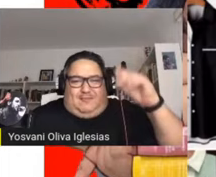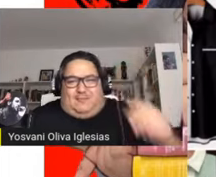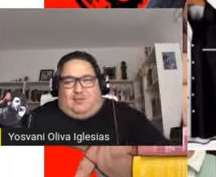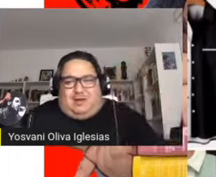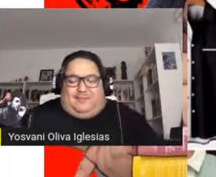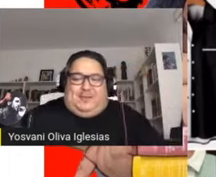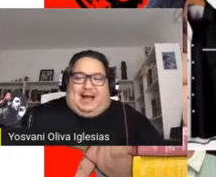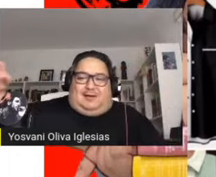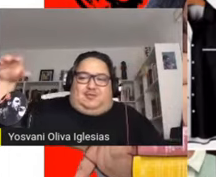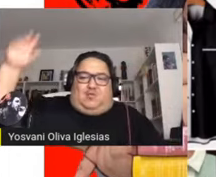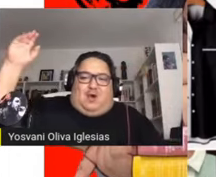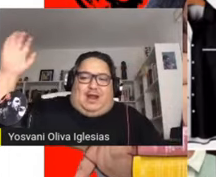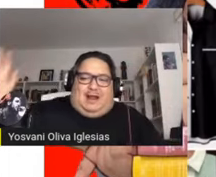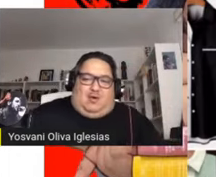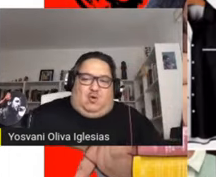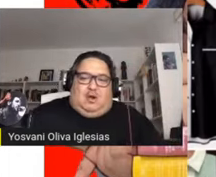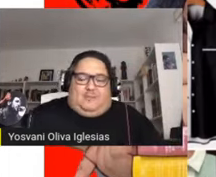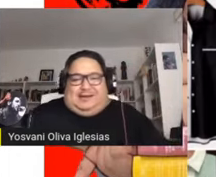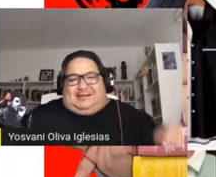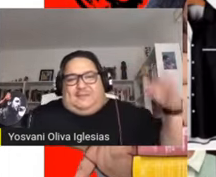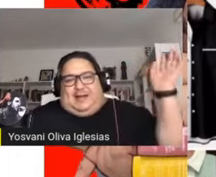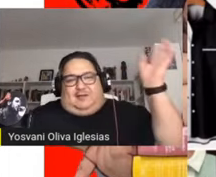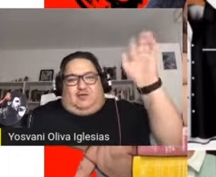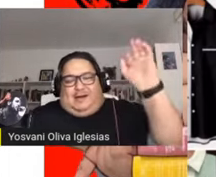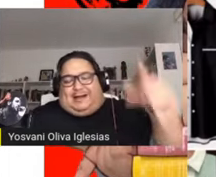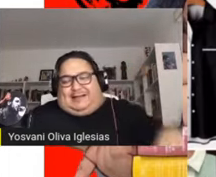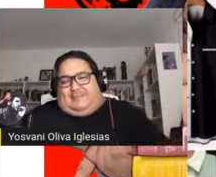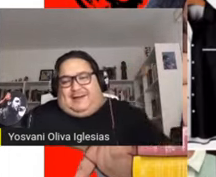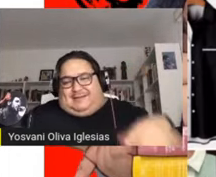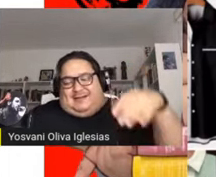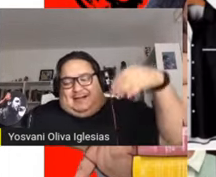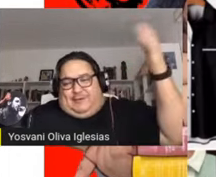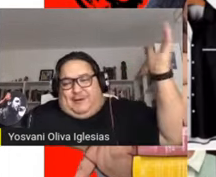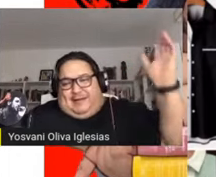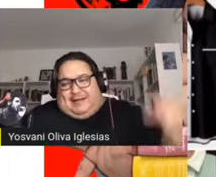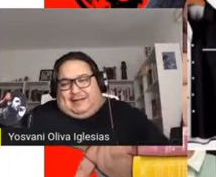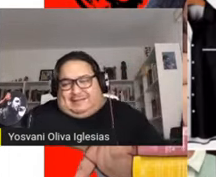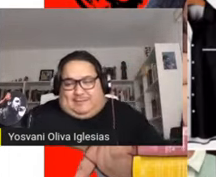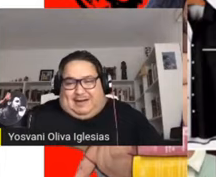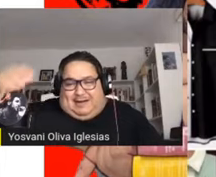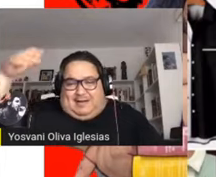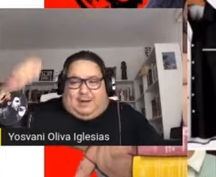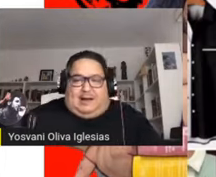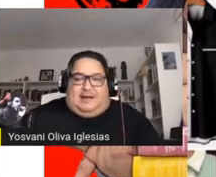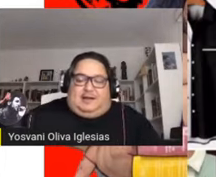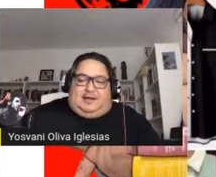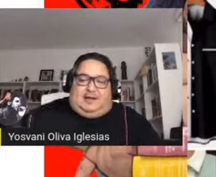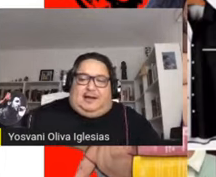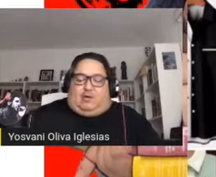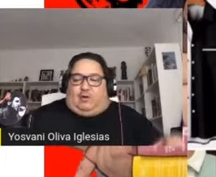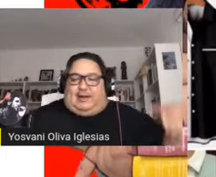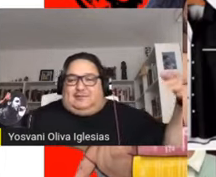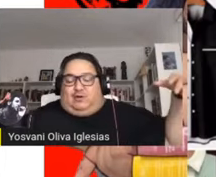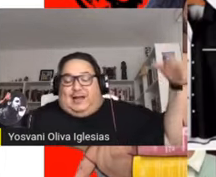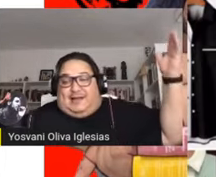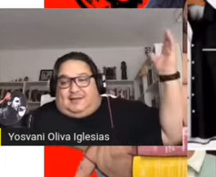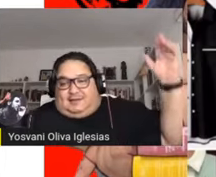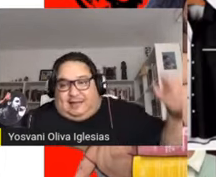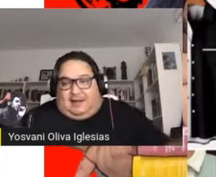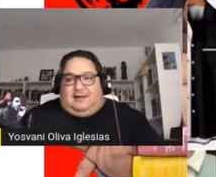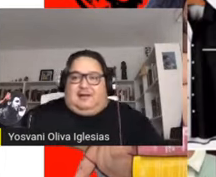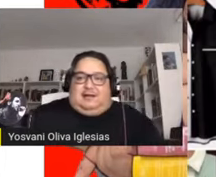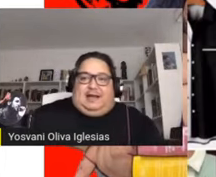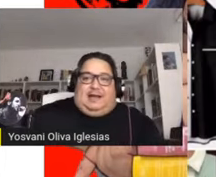un antagonismo de alto vuelo, pensamiento que tal vez se inscribirían, les ama Lima y la corriente